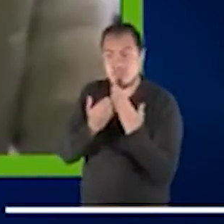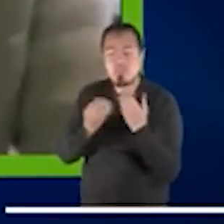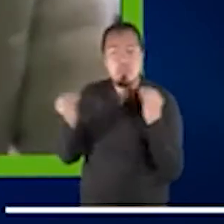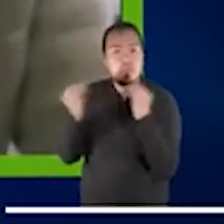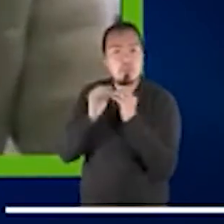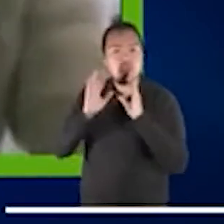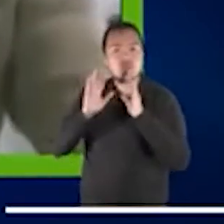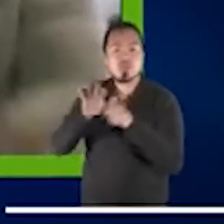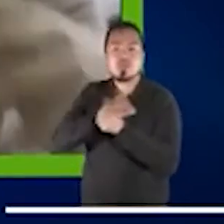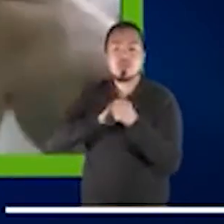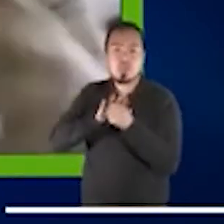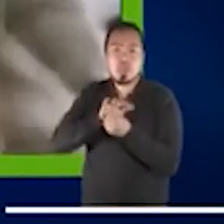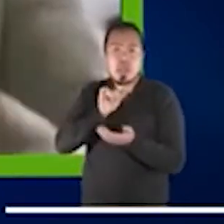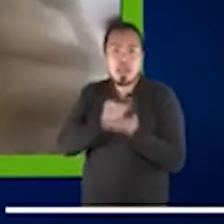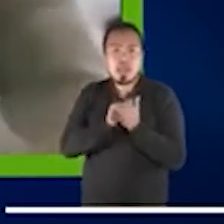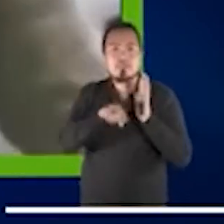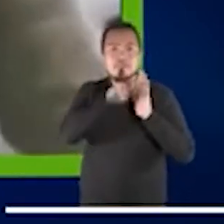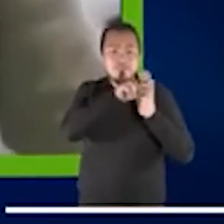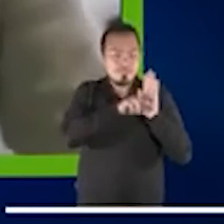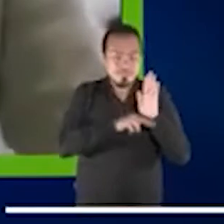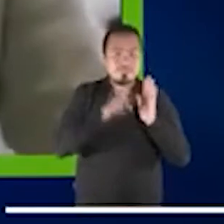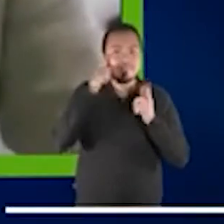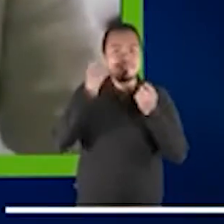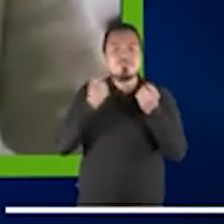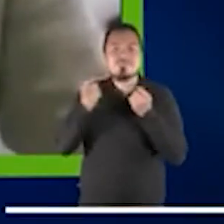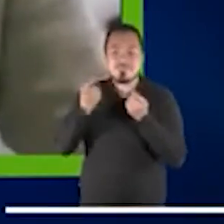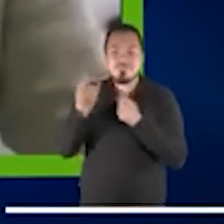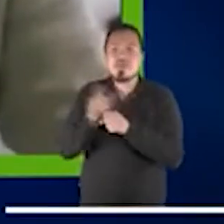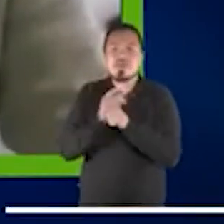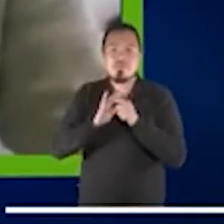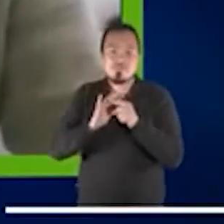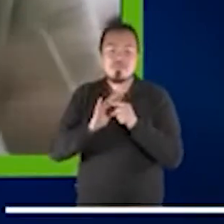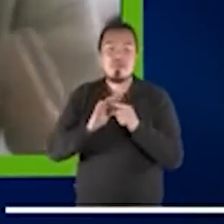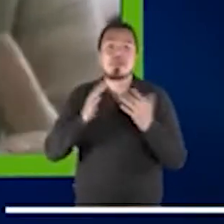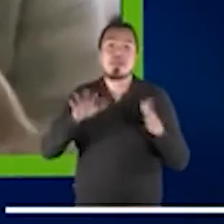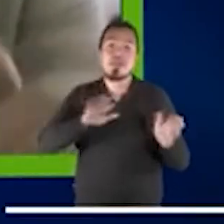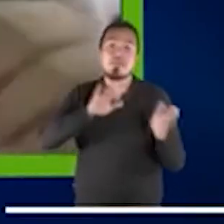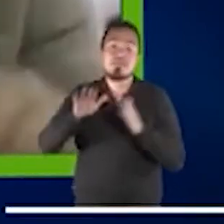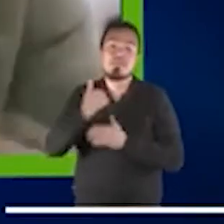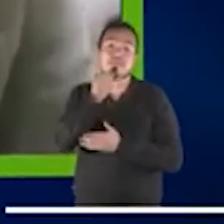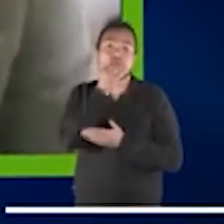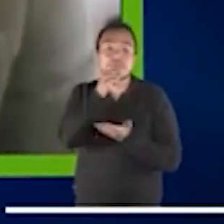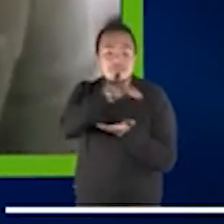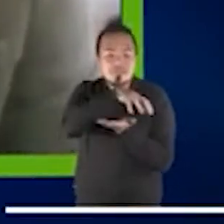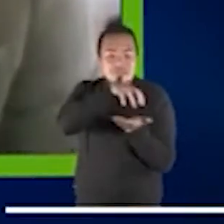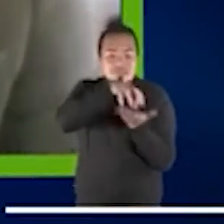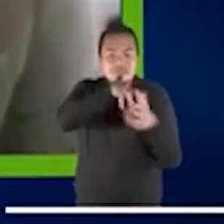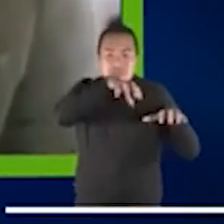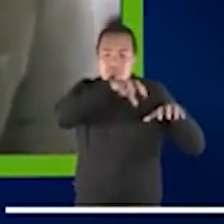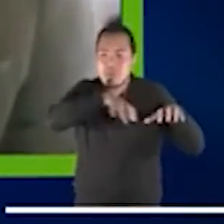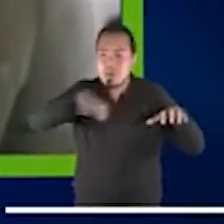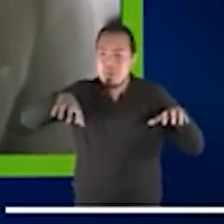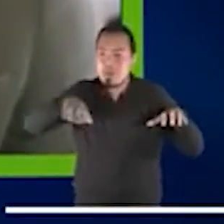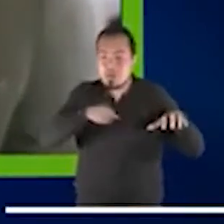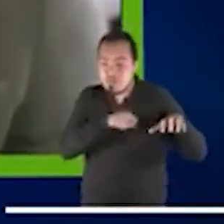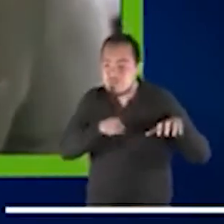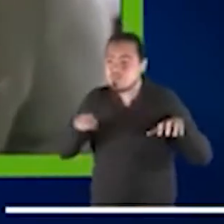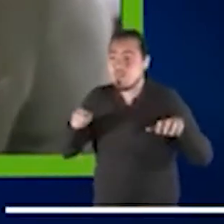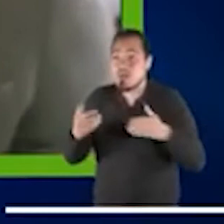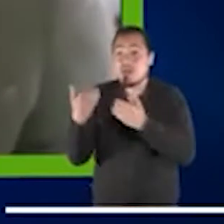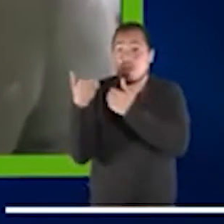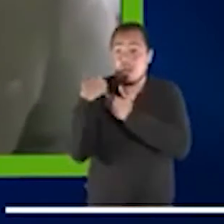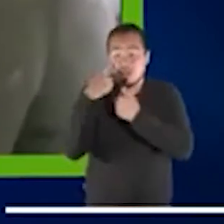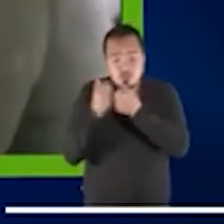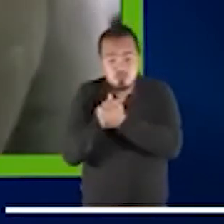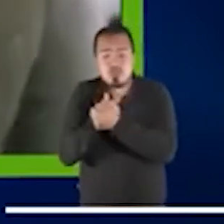situación de este tipo de medidas. En lo que respecta al interior de los centros, pues como dijimos anteriormente, se ha provocado una situación de